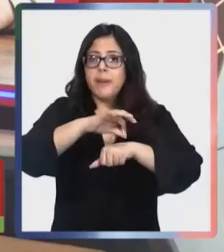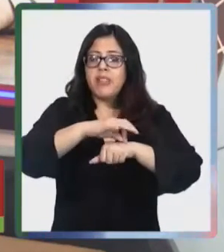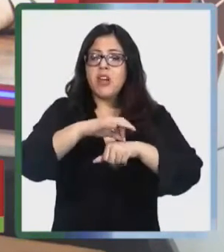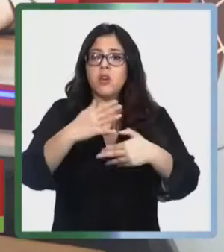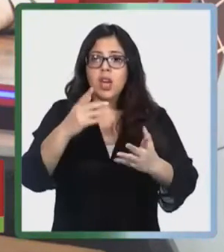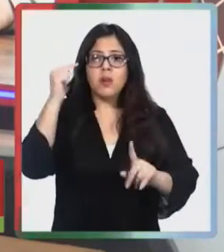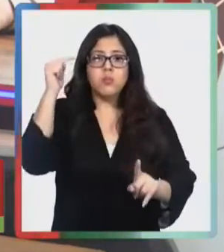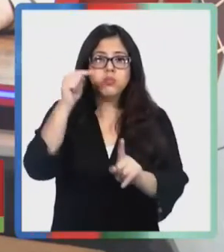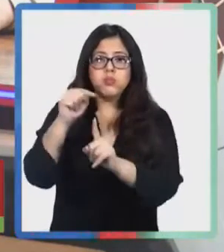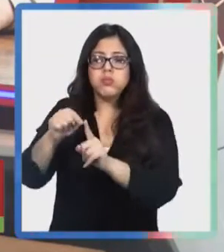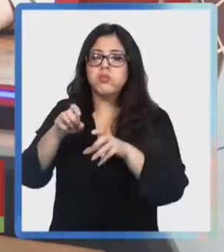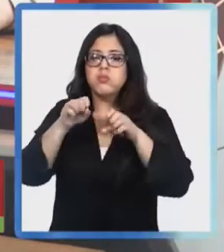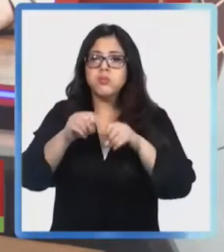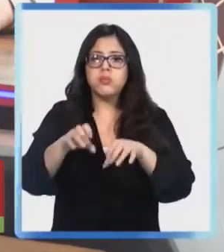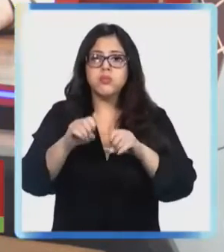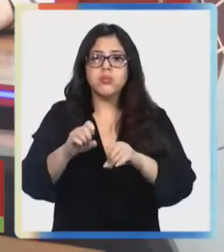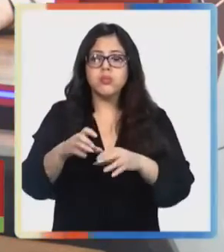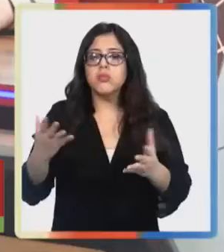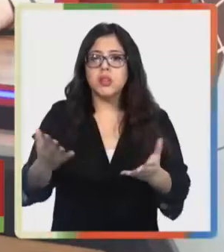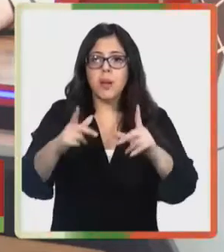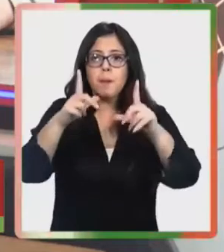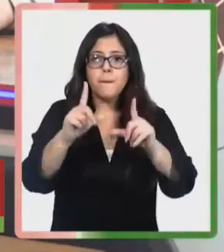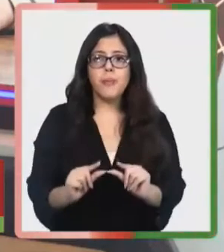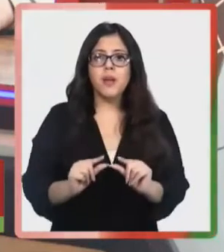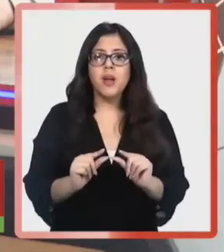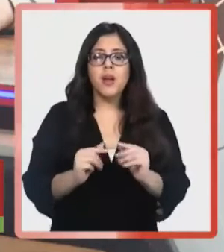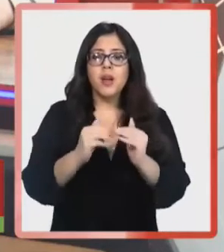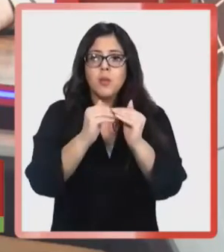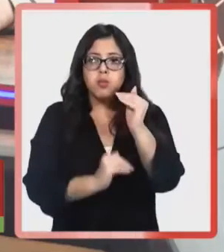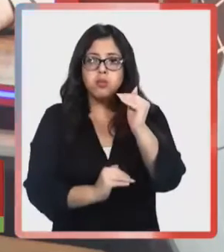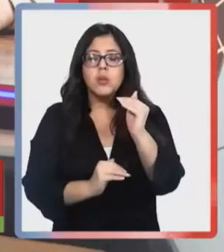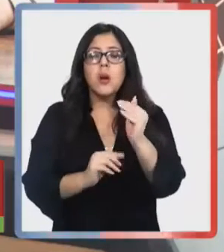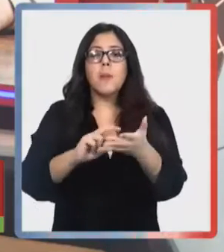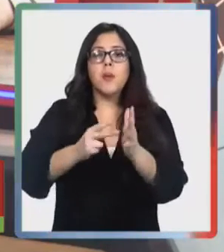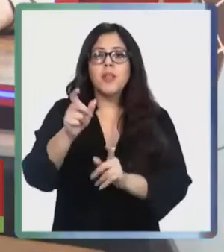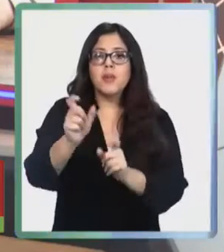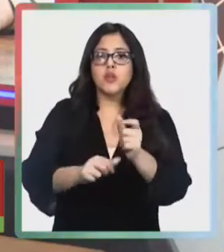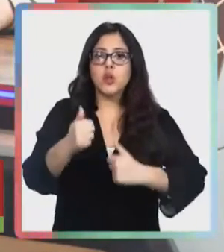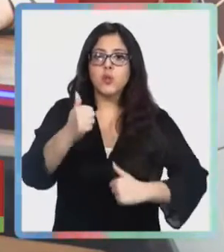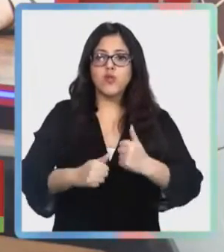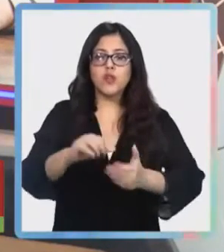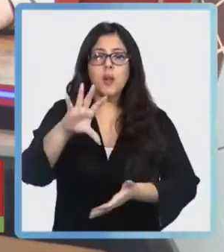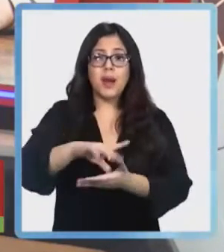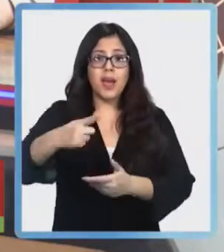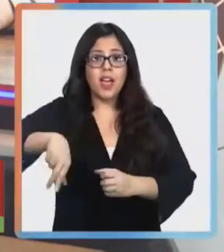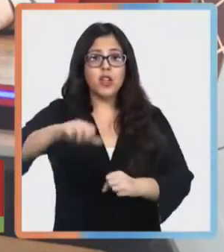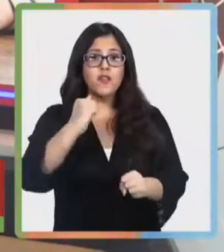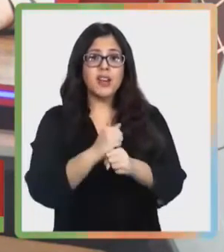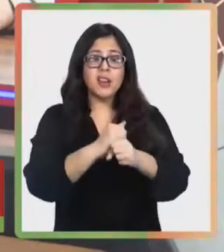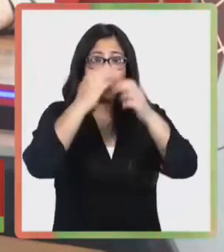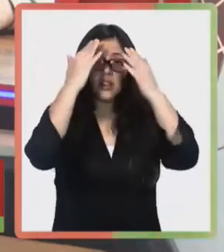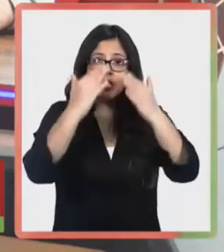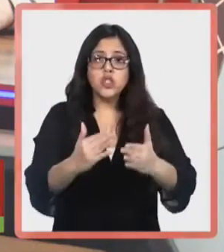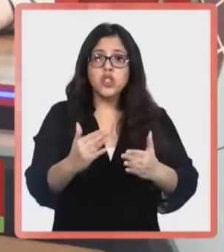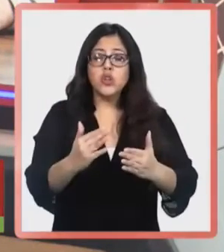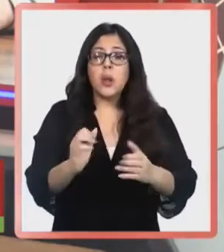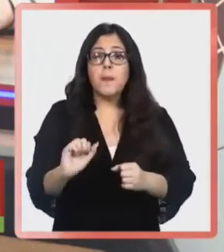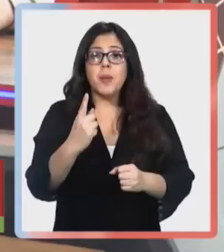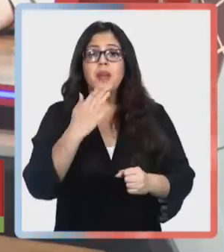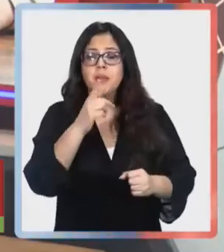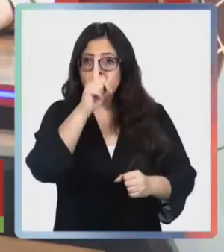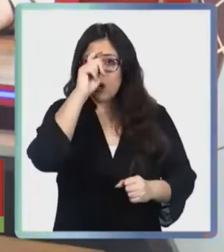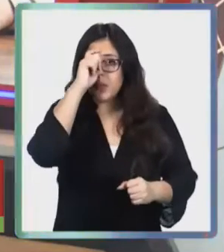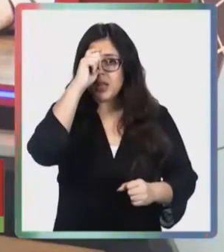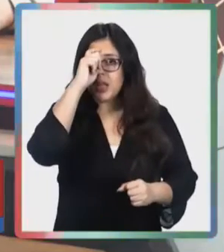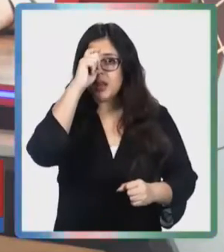Médicos en Etapa de Destinación y Formación para disminuir la brecha de profesionales en el país. Van a trabajar en la atención